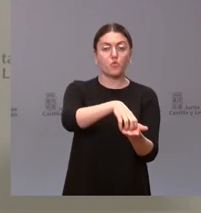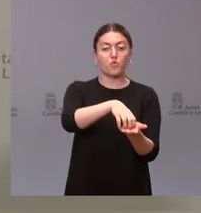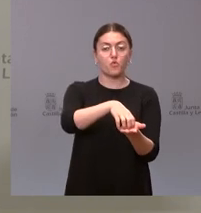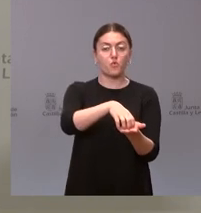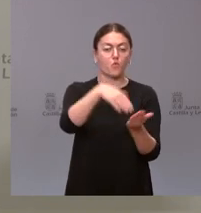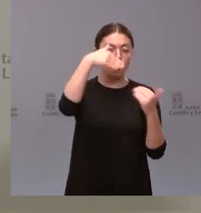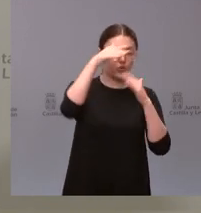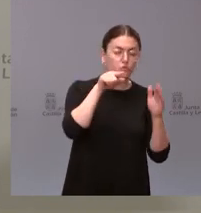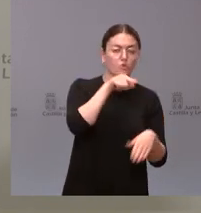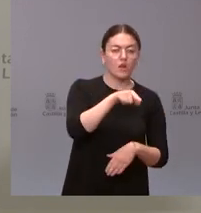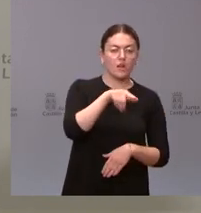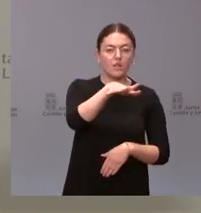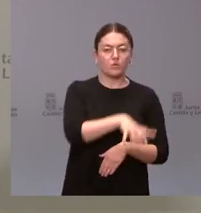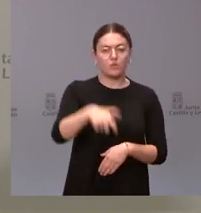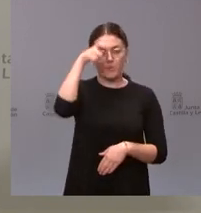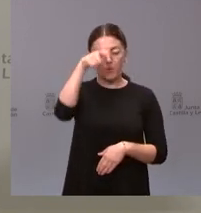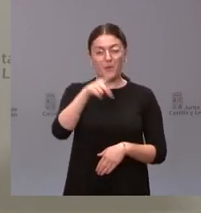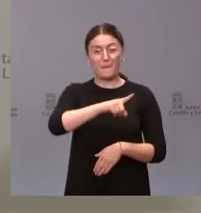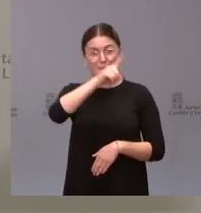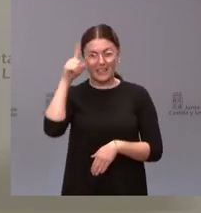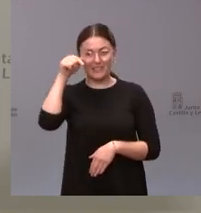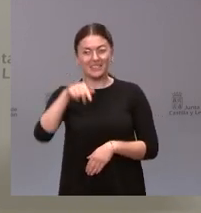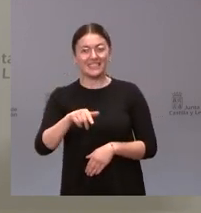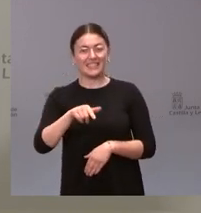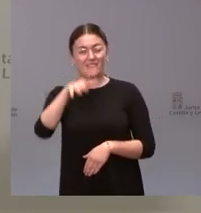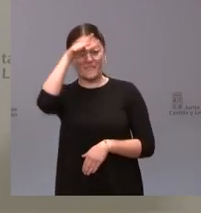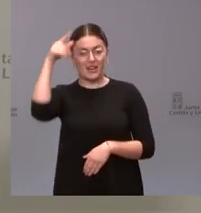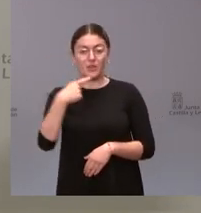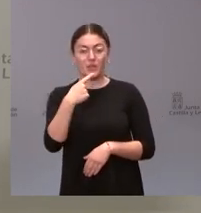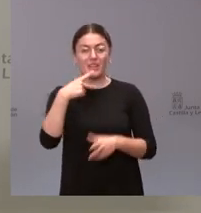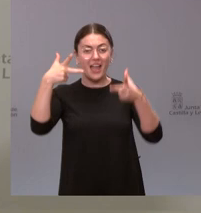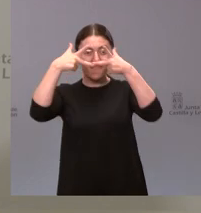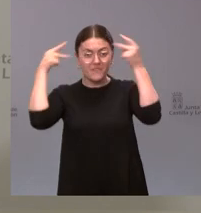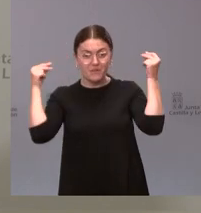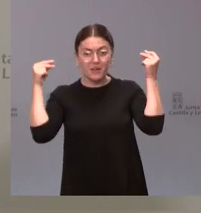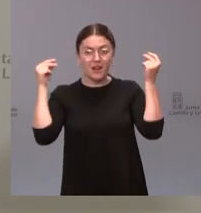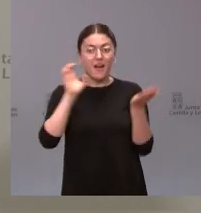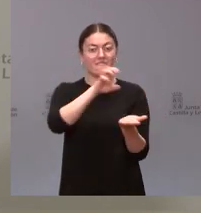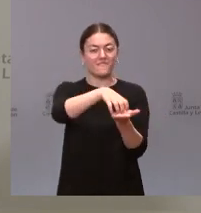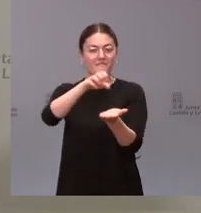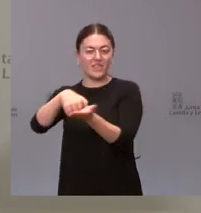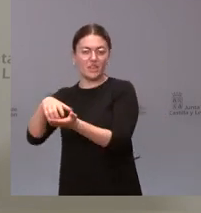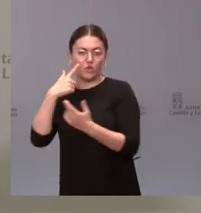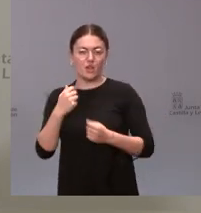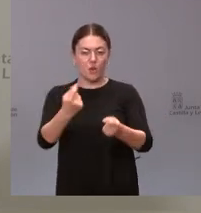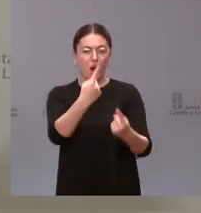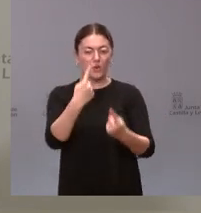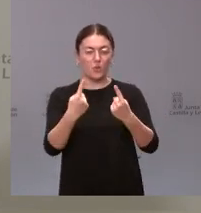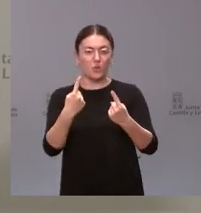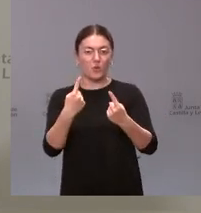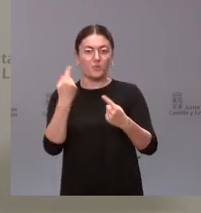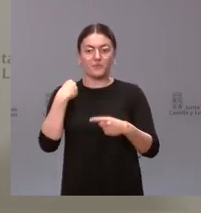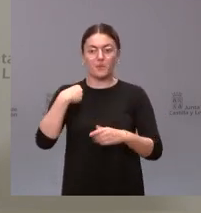en Madrid este verano se anuncia que las enfermeras en algunos consultorios van a prestar atención a la